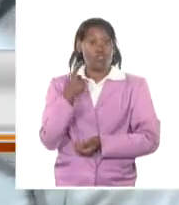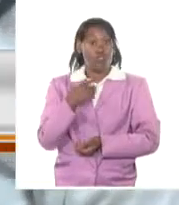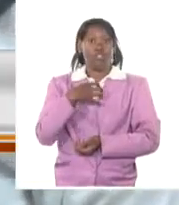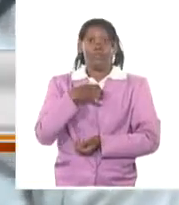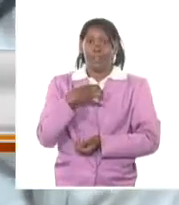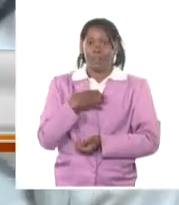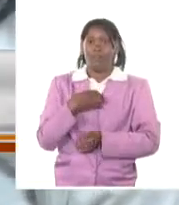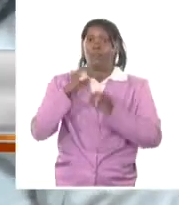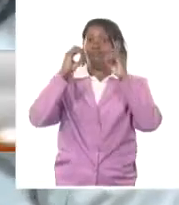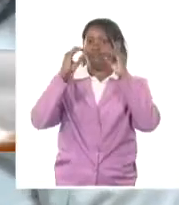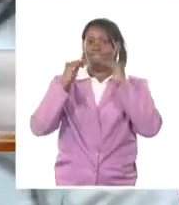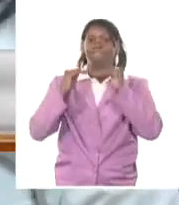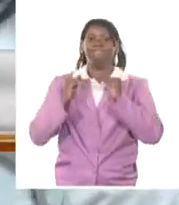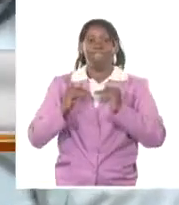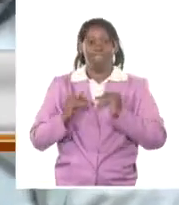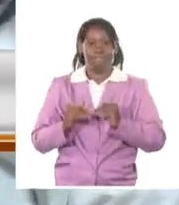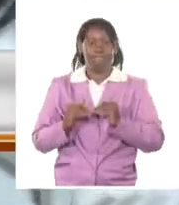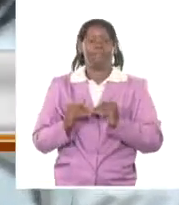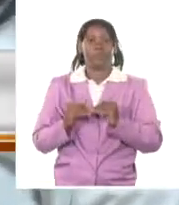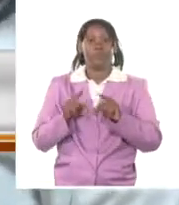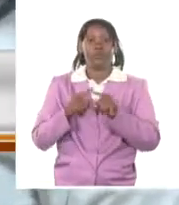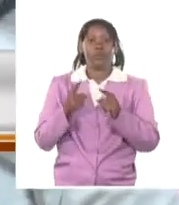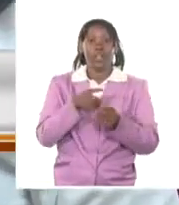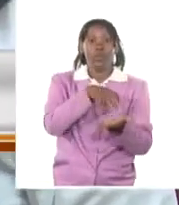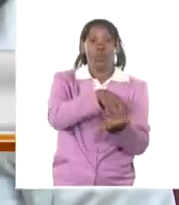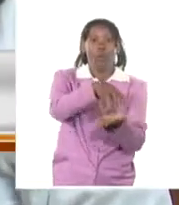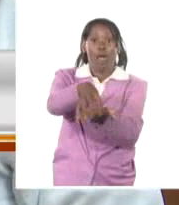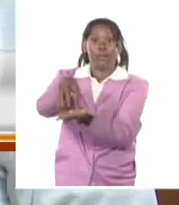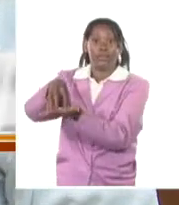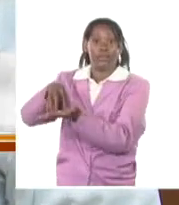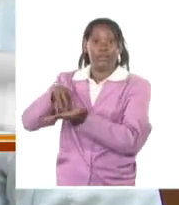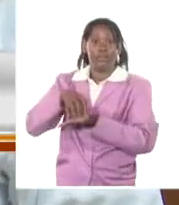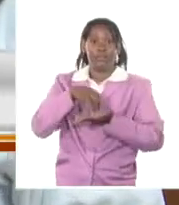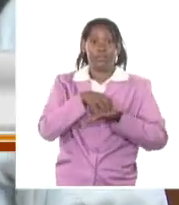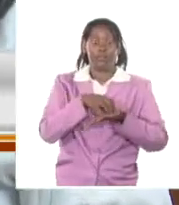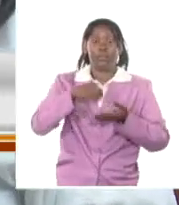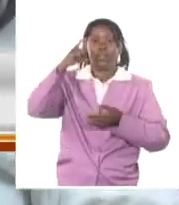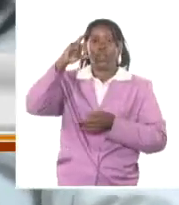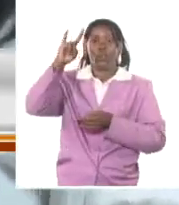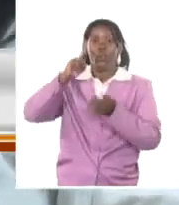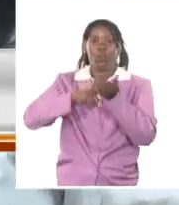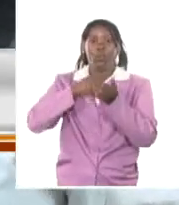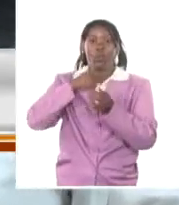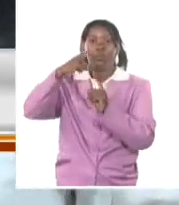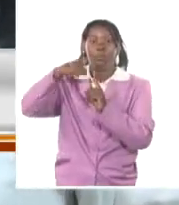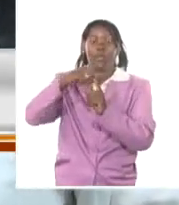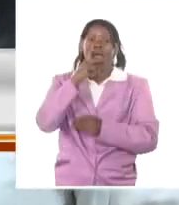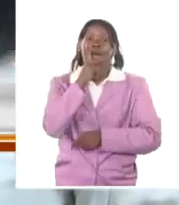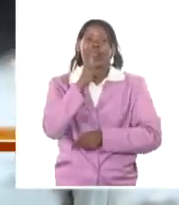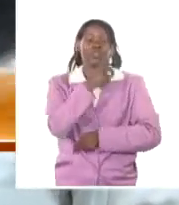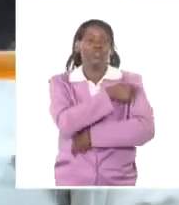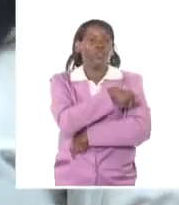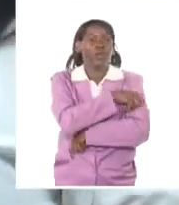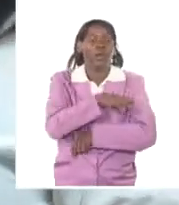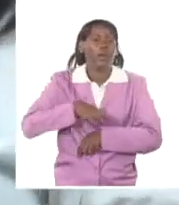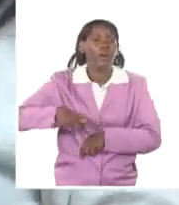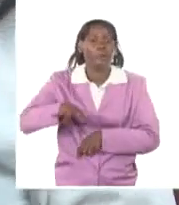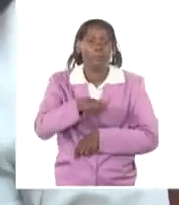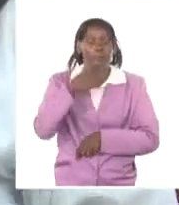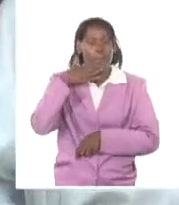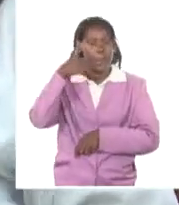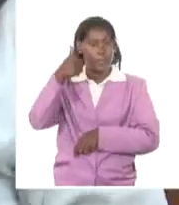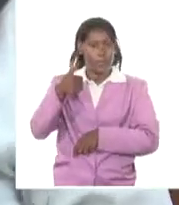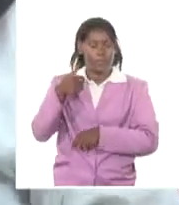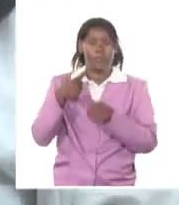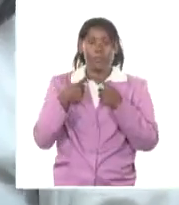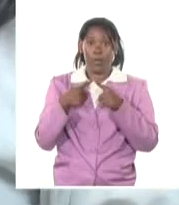la red de servicio centros la cantidad de servicio centros que van a dar servicios vitales a la población y la cantidad de red de servicio centros que van